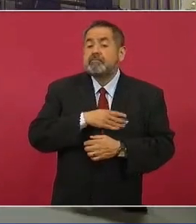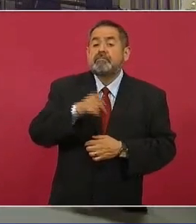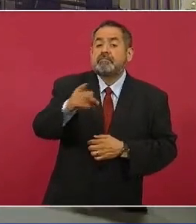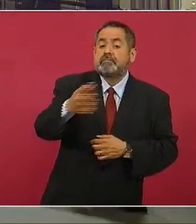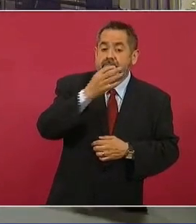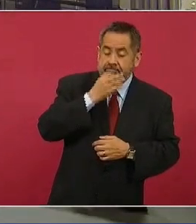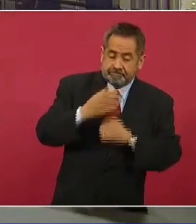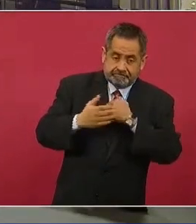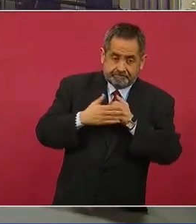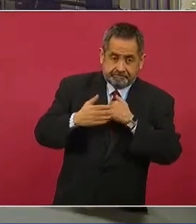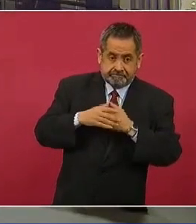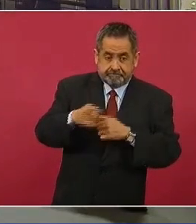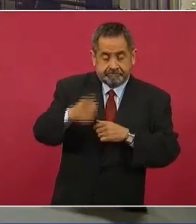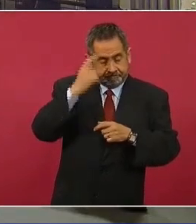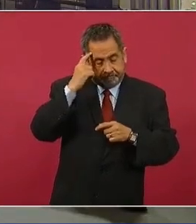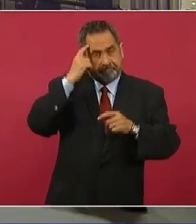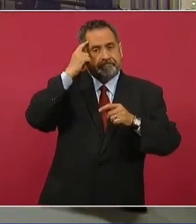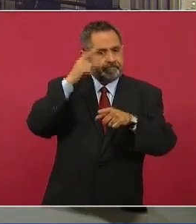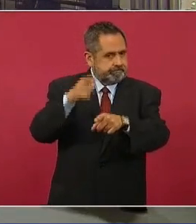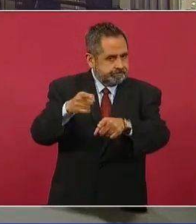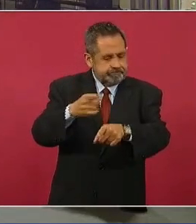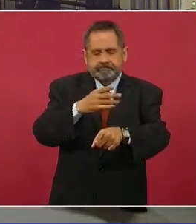sacas el tema,